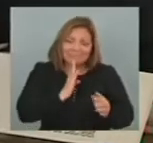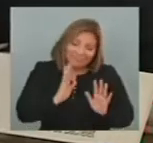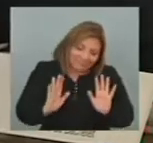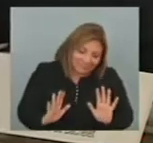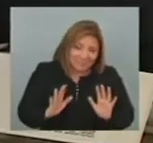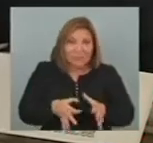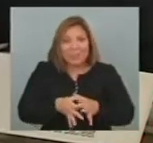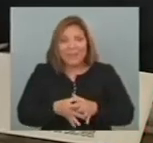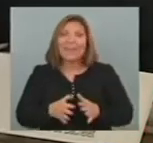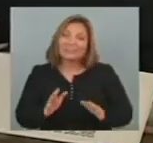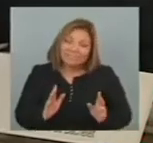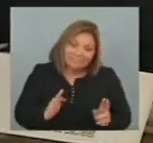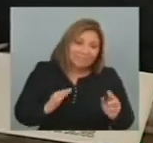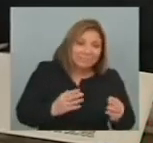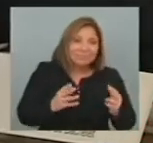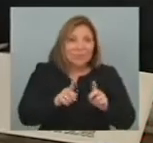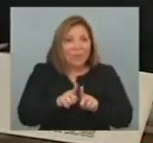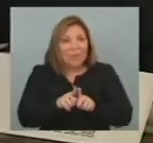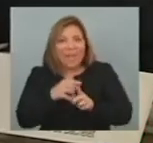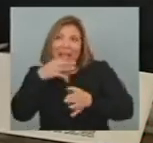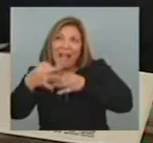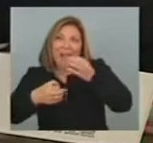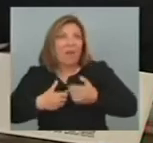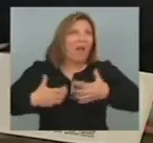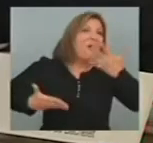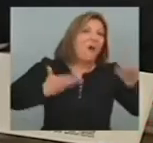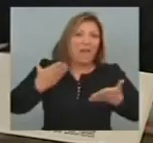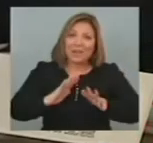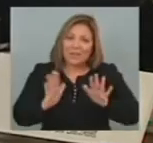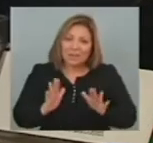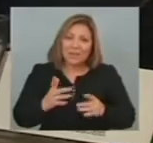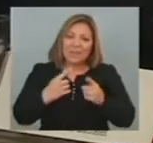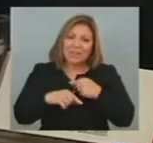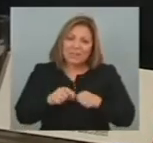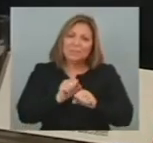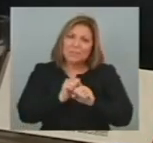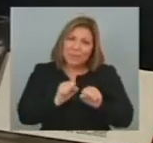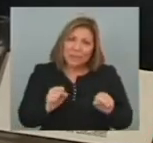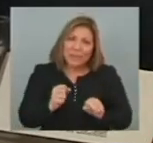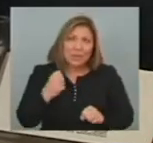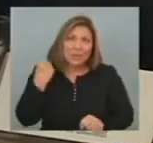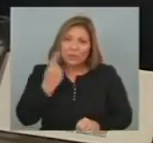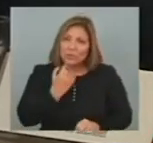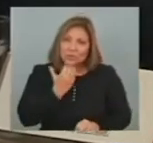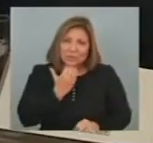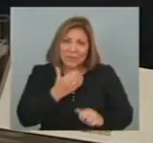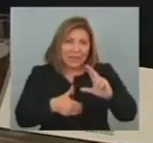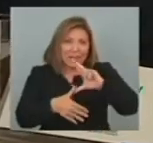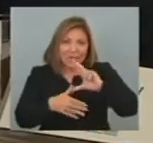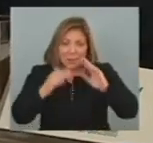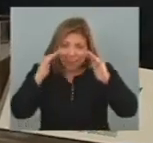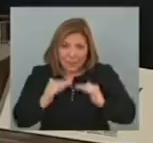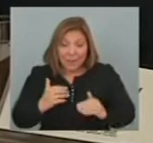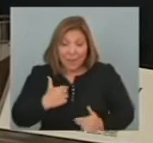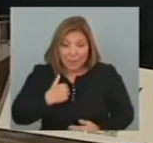pequeños Porque son Poco estridentes Es probablemente Lo menos conocido De América Latina Y en